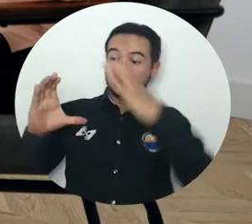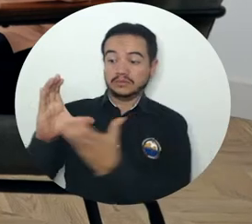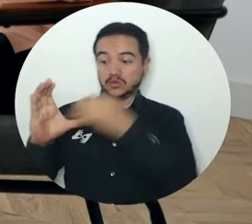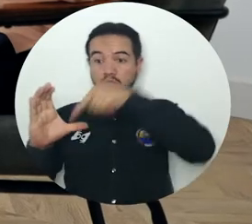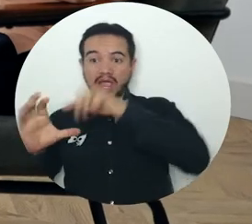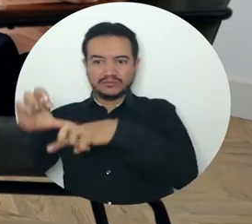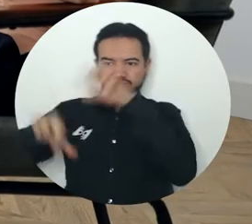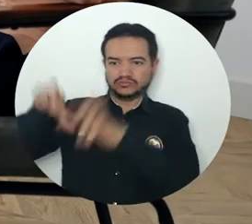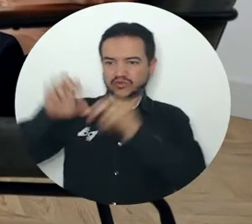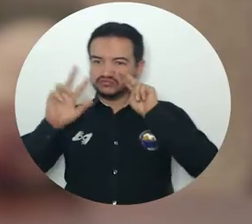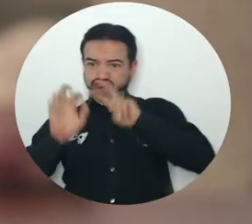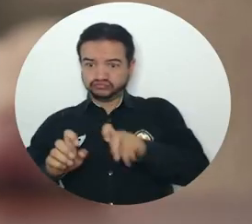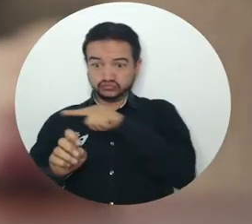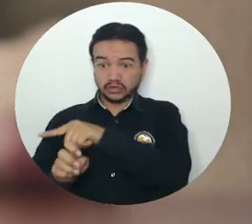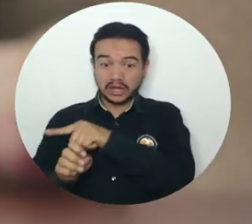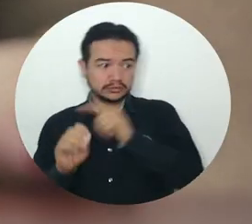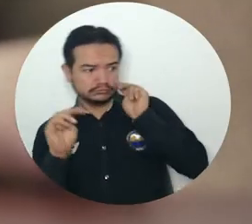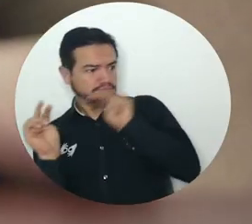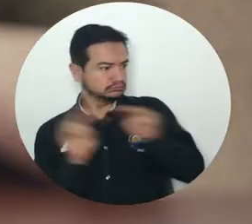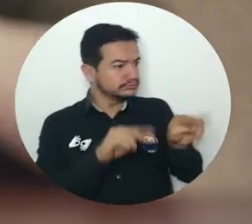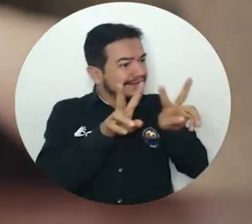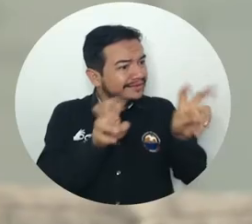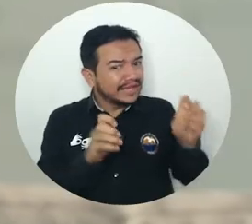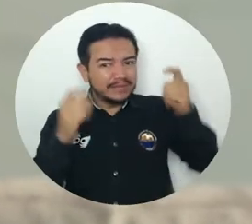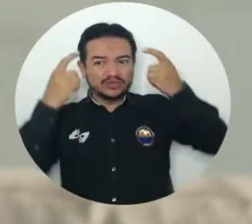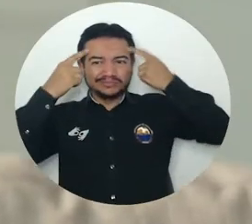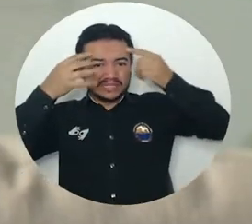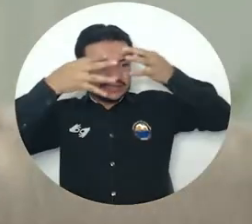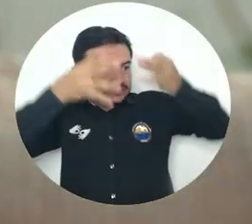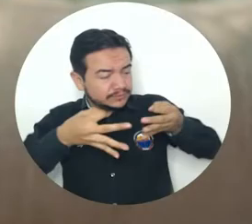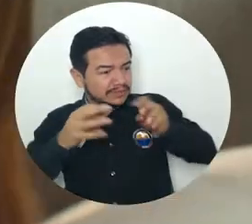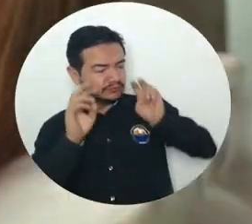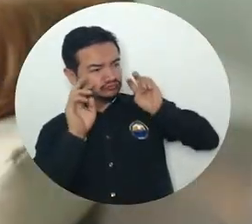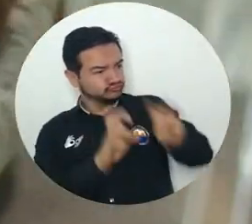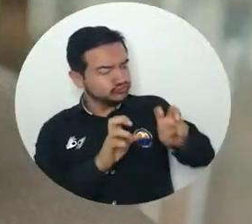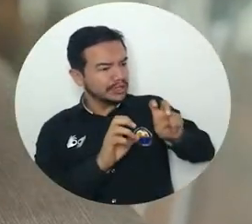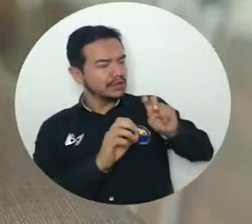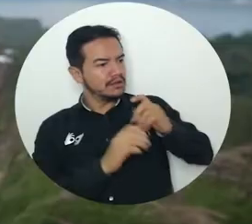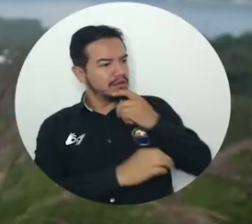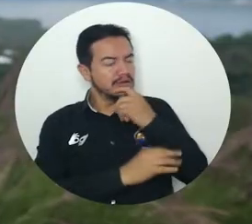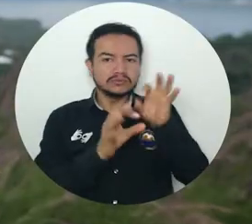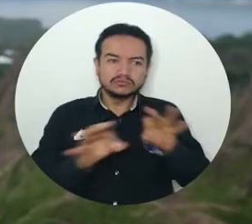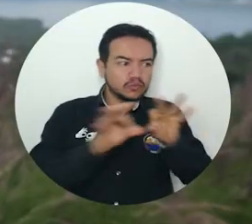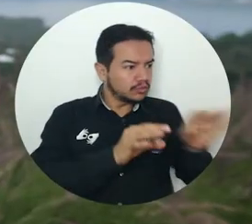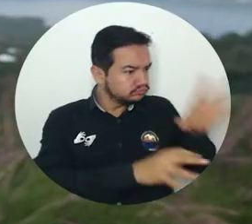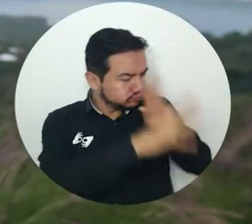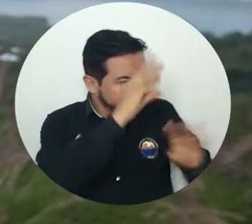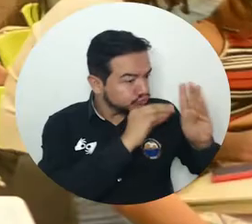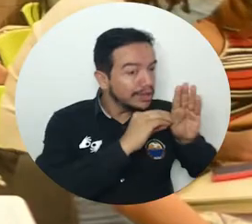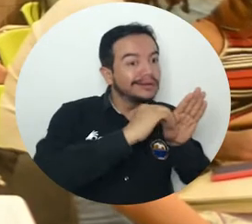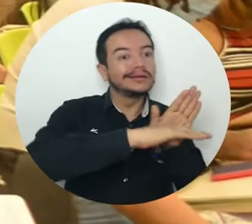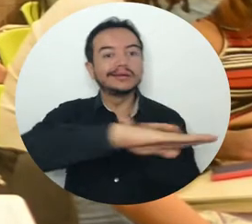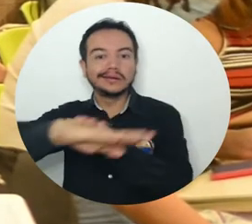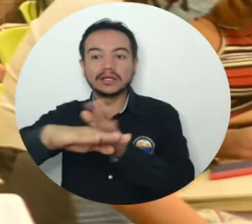La salud mental ha despertado cada vez más el interés en los investigadores de todo el mundo y con ello la necesidad de compartir conocimiento con las